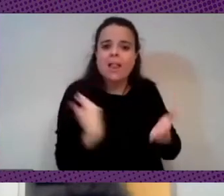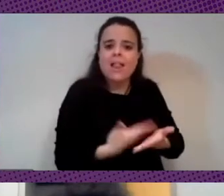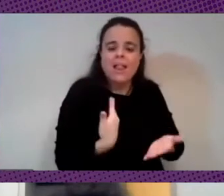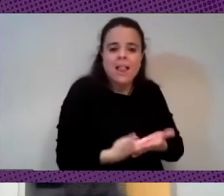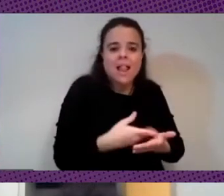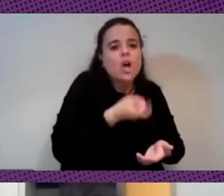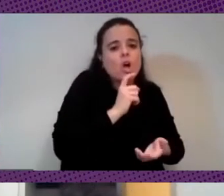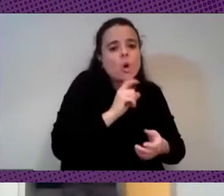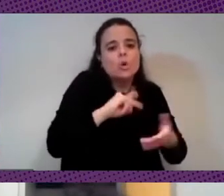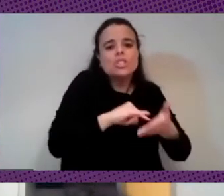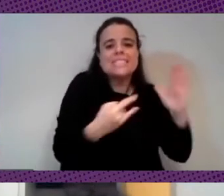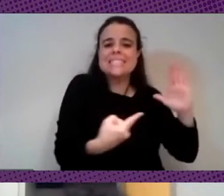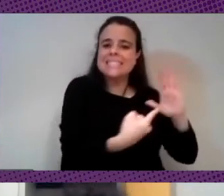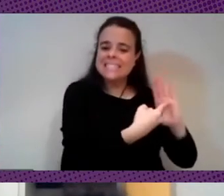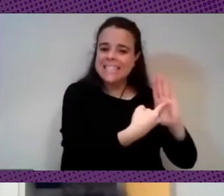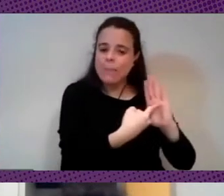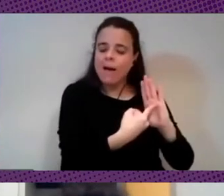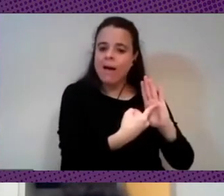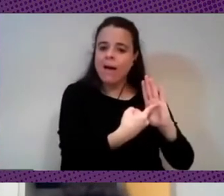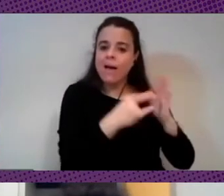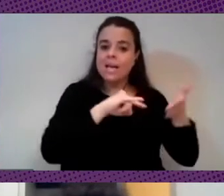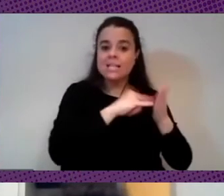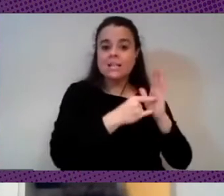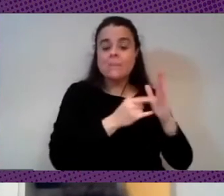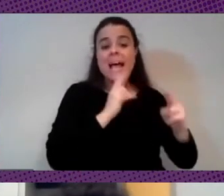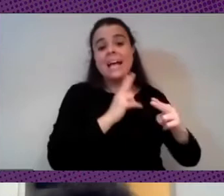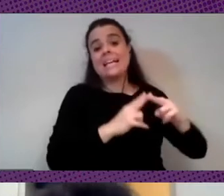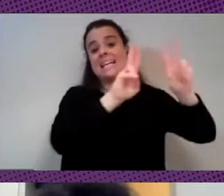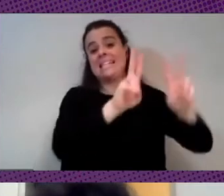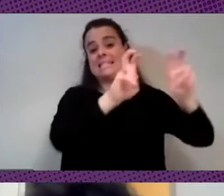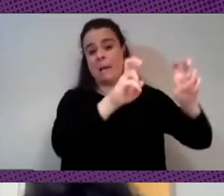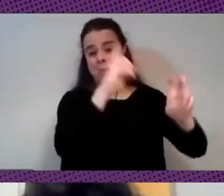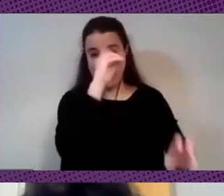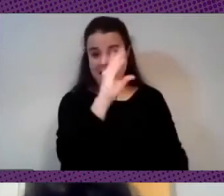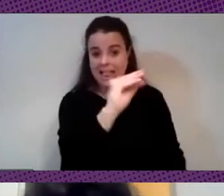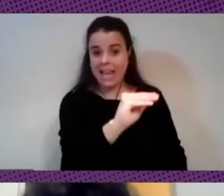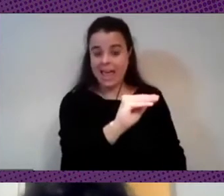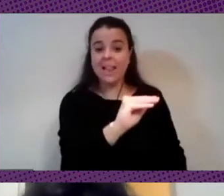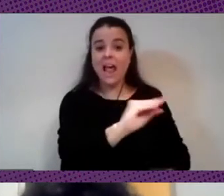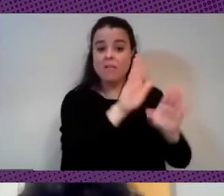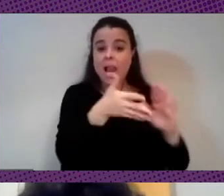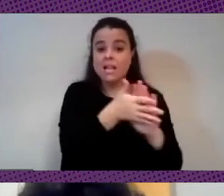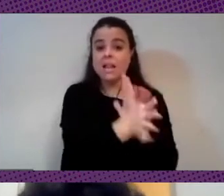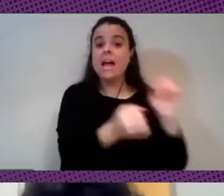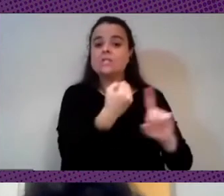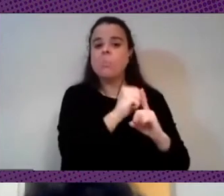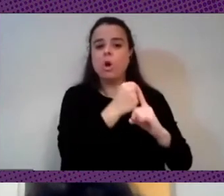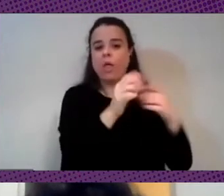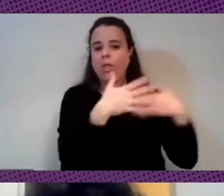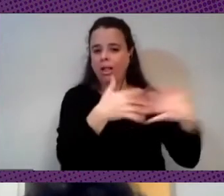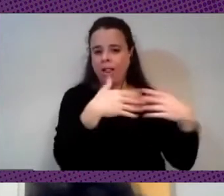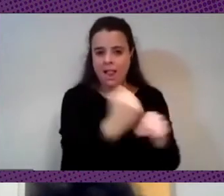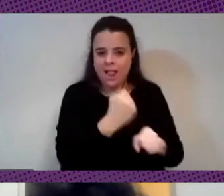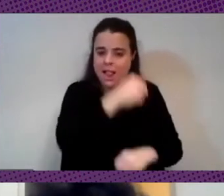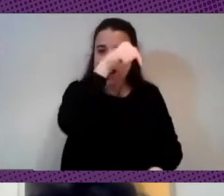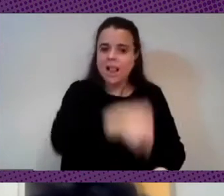sistemas los sistemas llamados inteligentes que se asientan en la explotación de la mano de obra en el sur cómo se demuestra eso